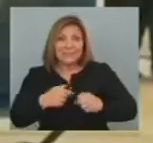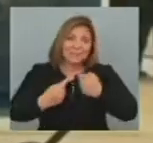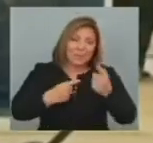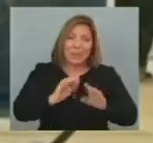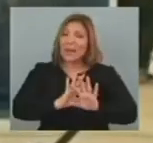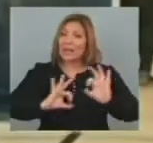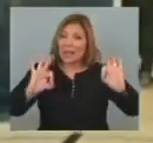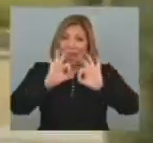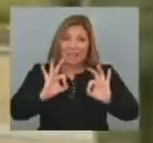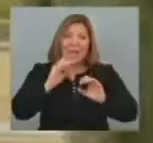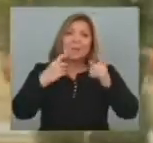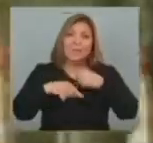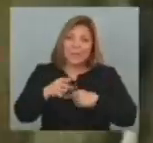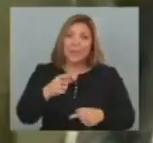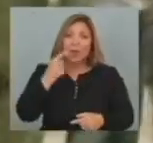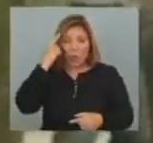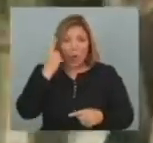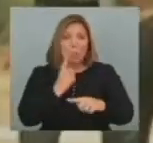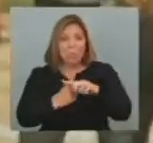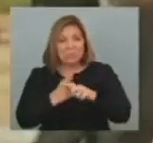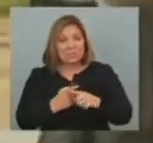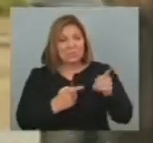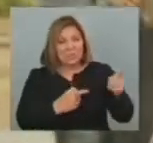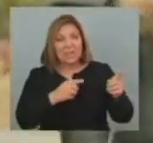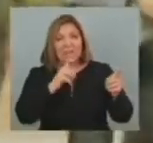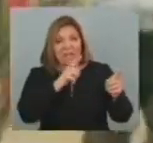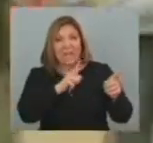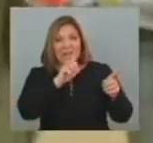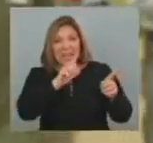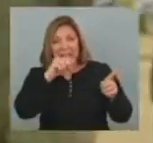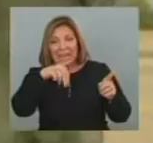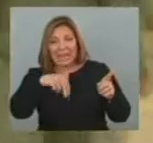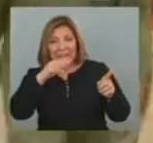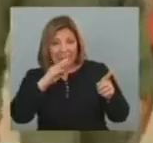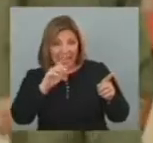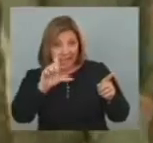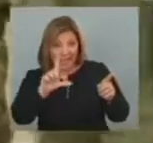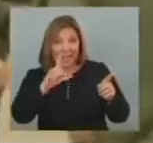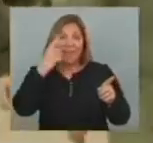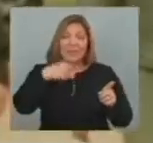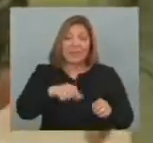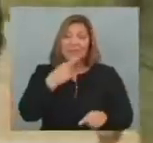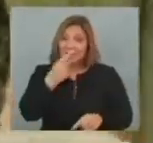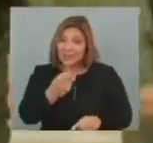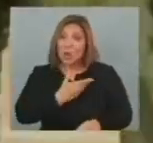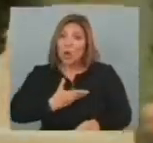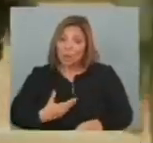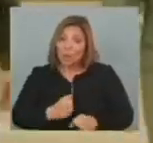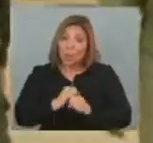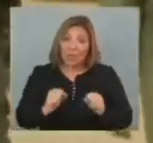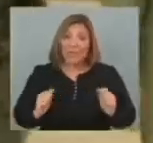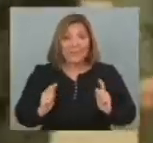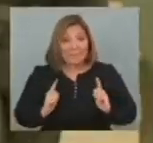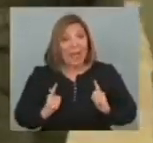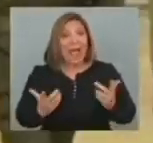Ilegal Destacó positivamente El gesto del ELN Sin embargo Este podría ser El gesto Que el gobierno Podría estar esperando